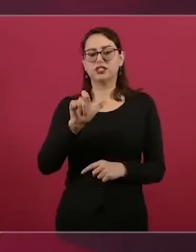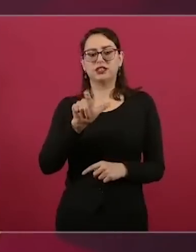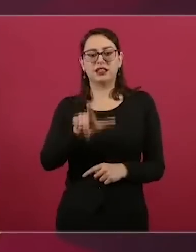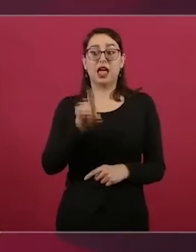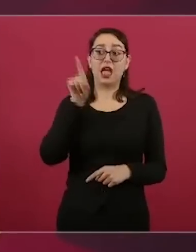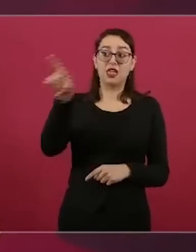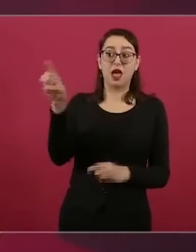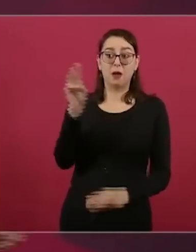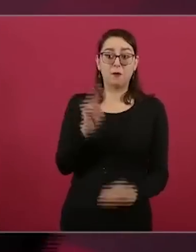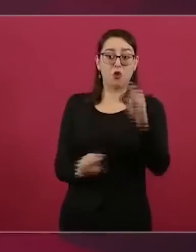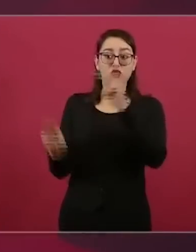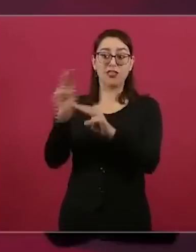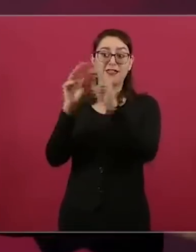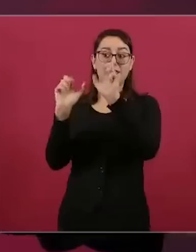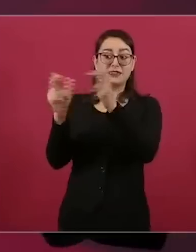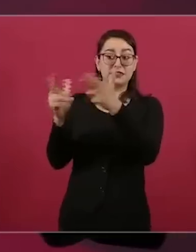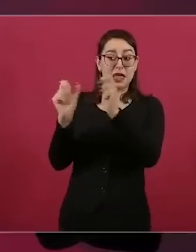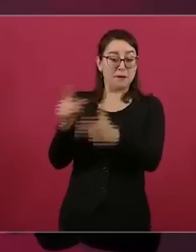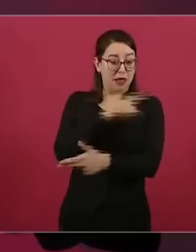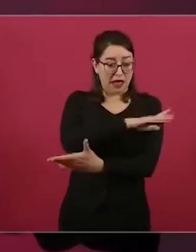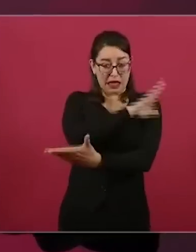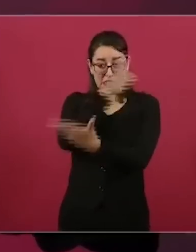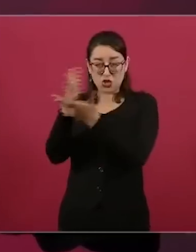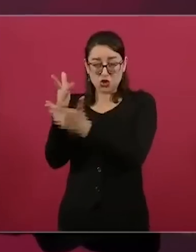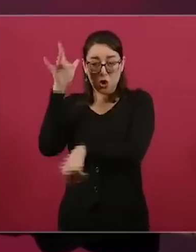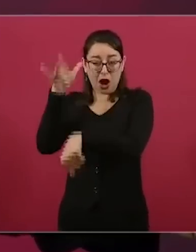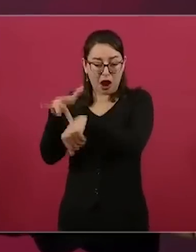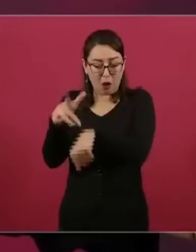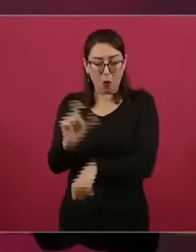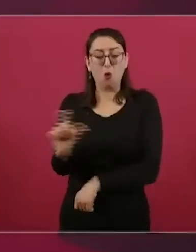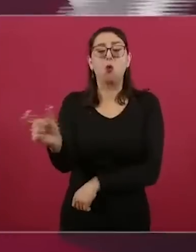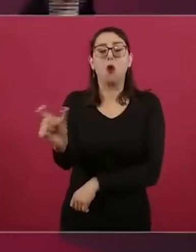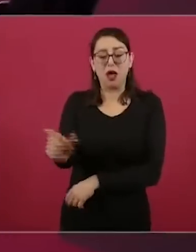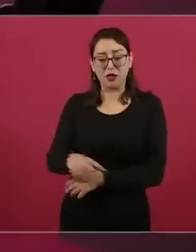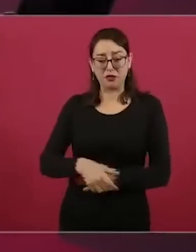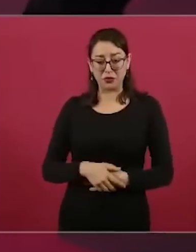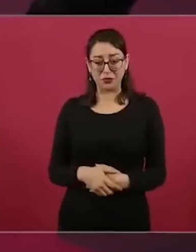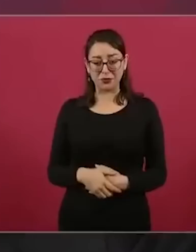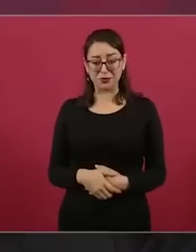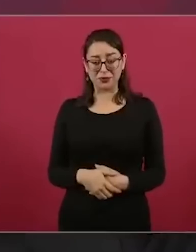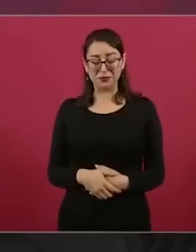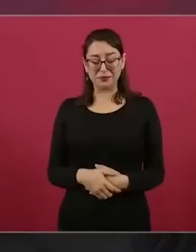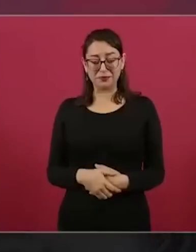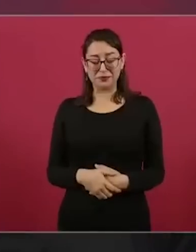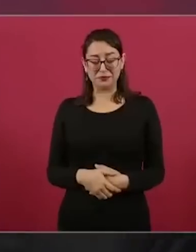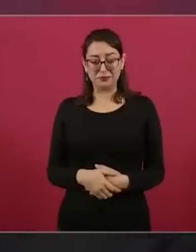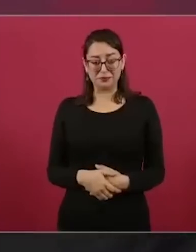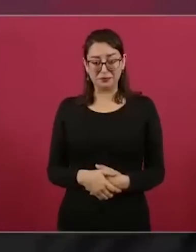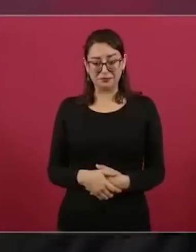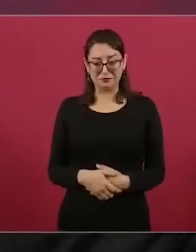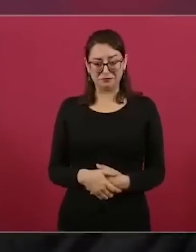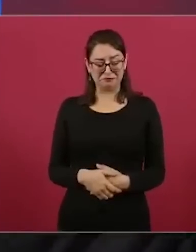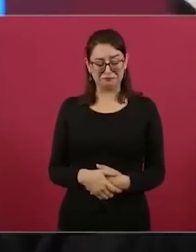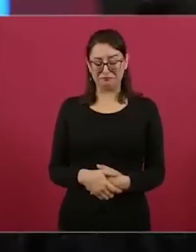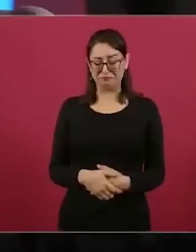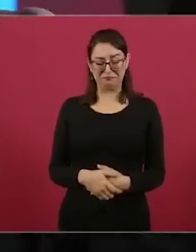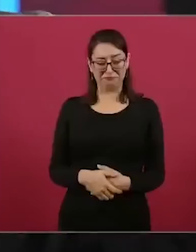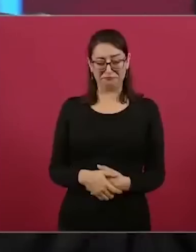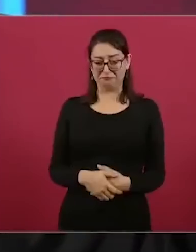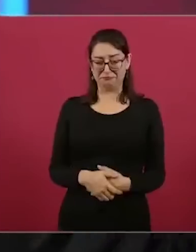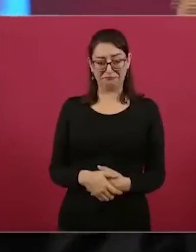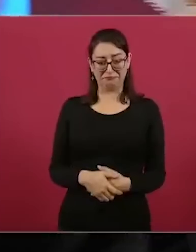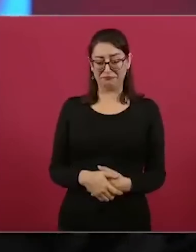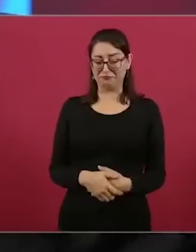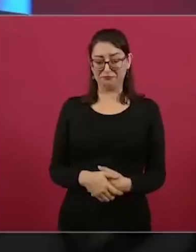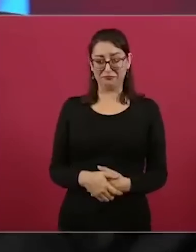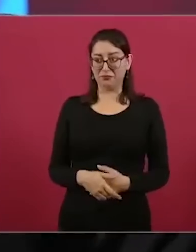O sea, no, pero ¿cuándo ha ido allá al